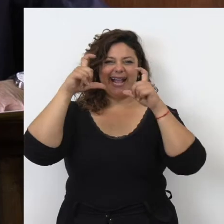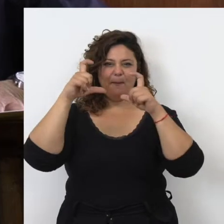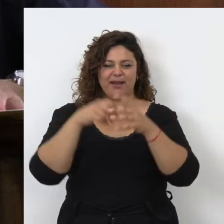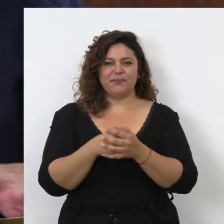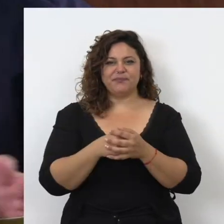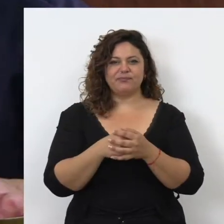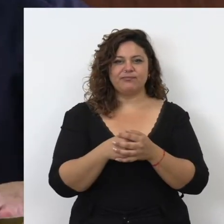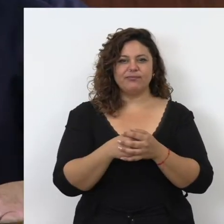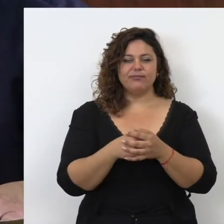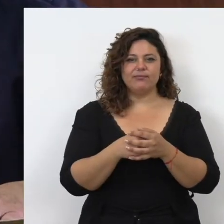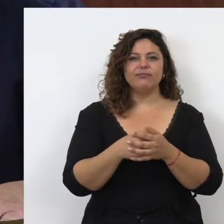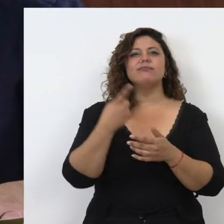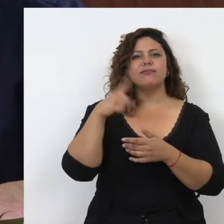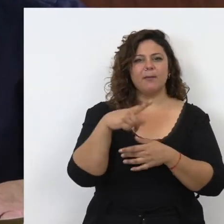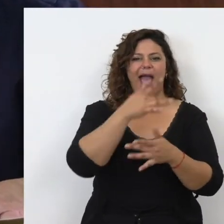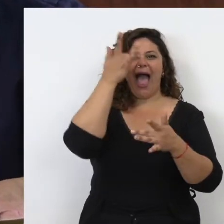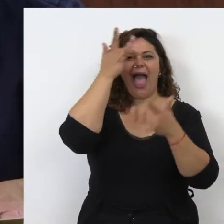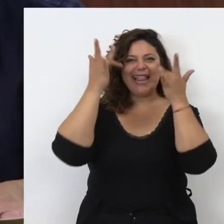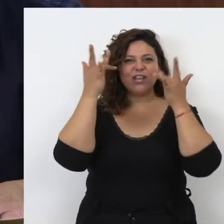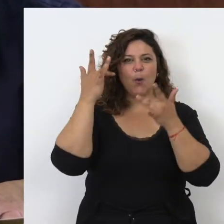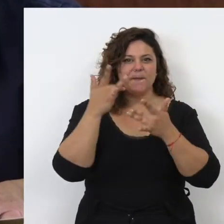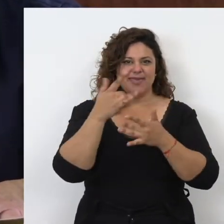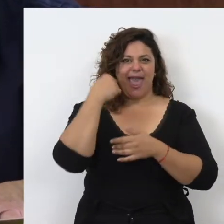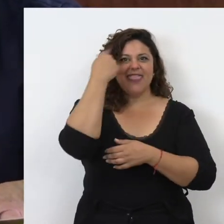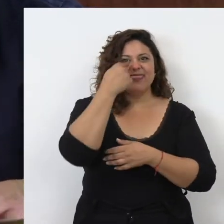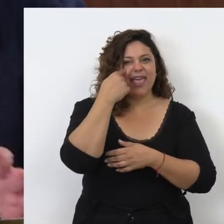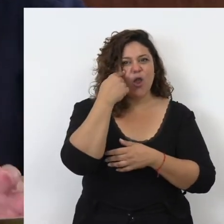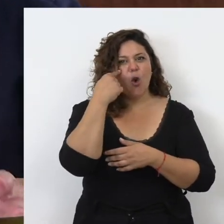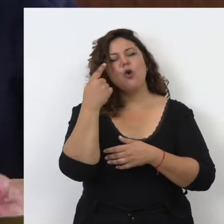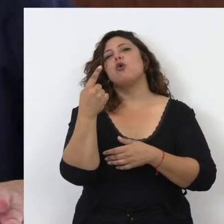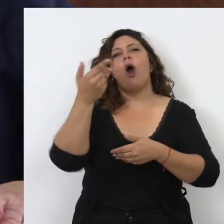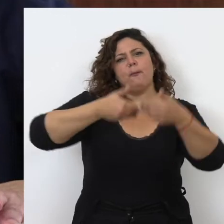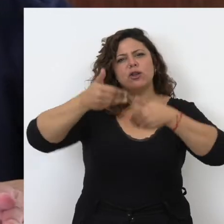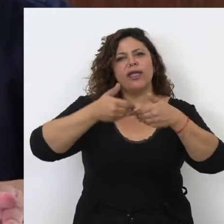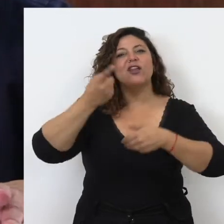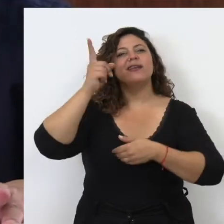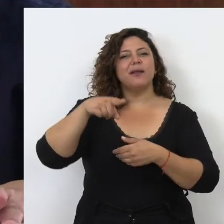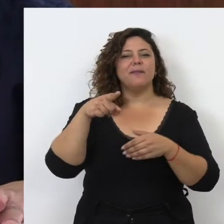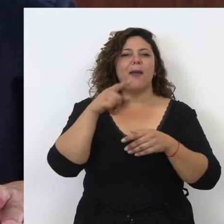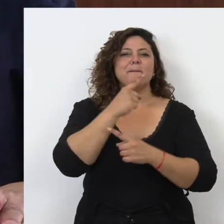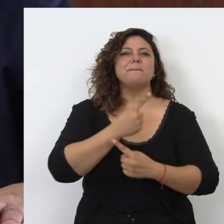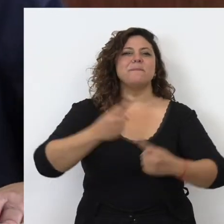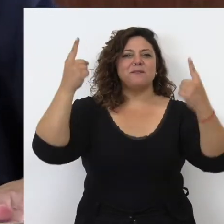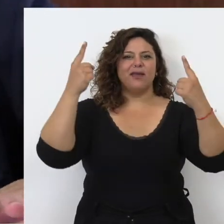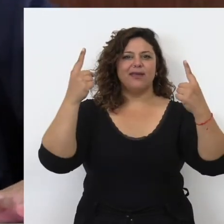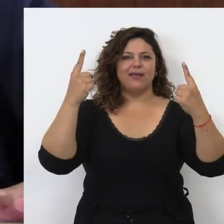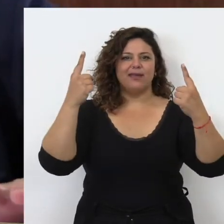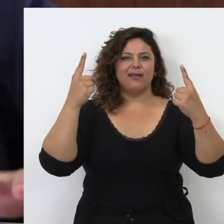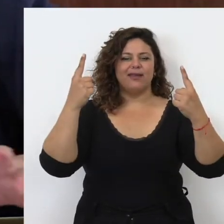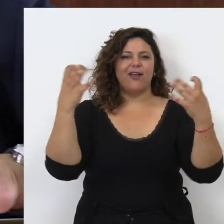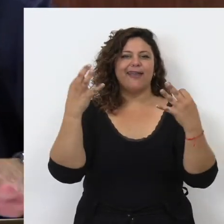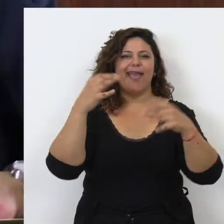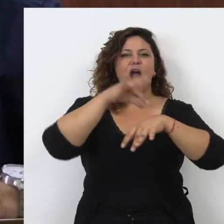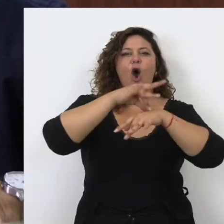la cámara. Hizo aportaciones a la anatomía del ojo y es considerado también, podríamos decir, como padre de la